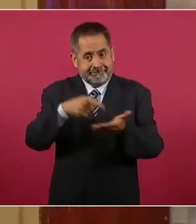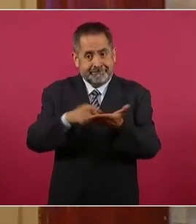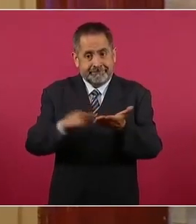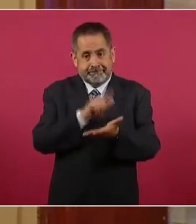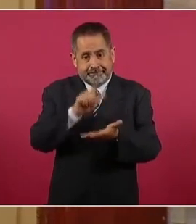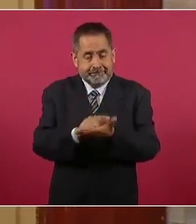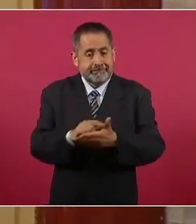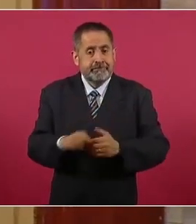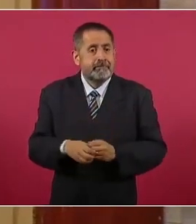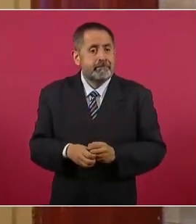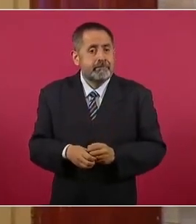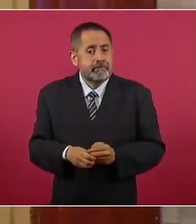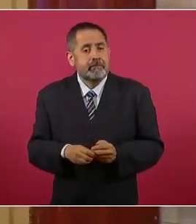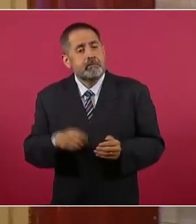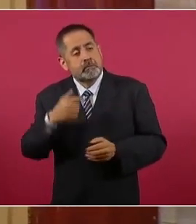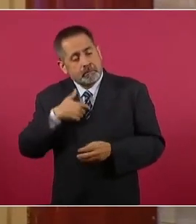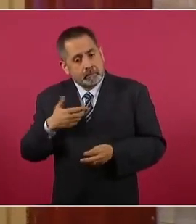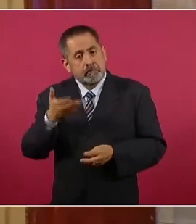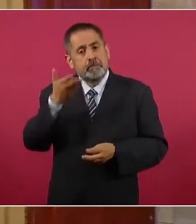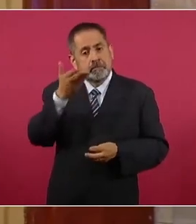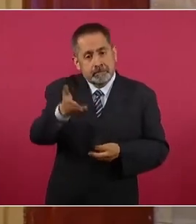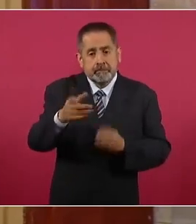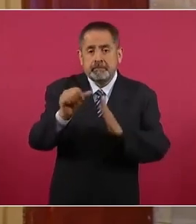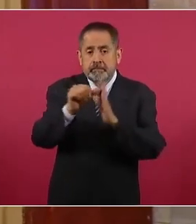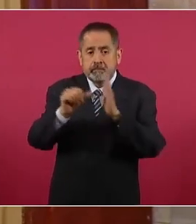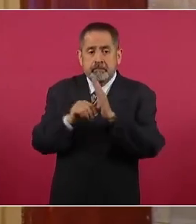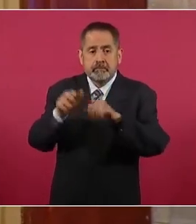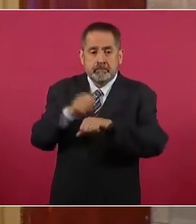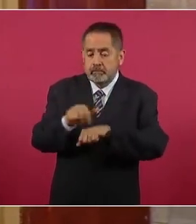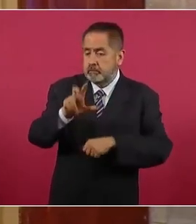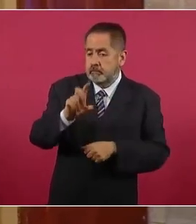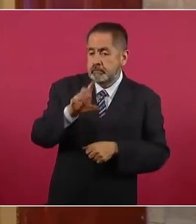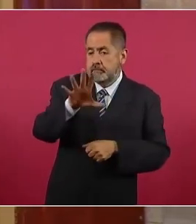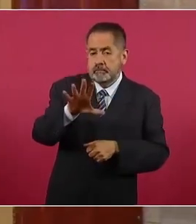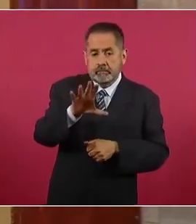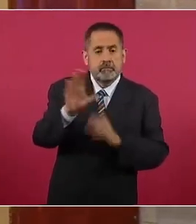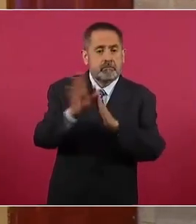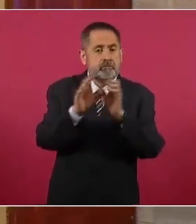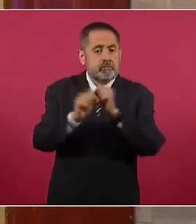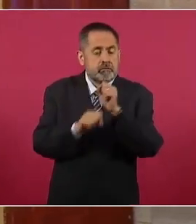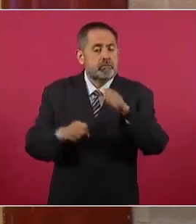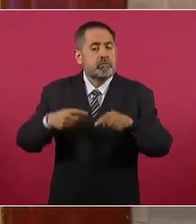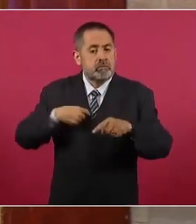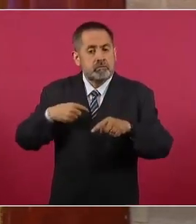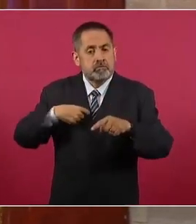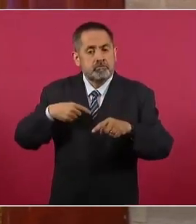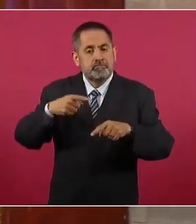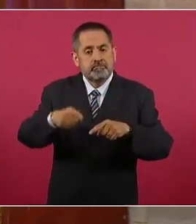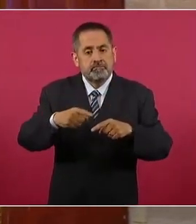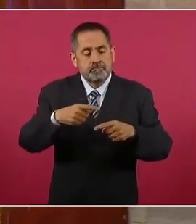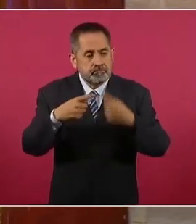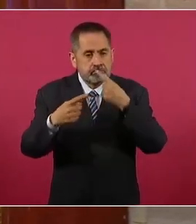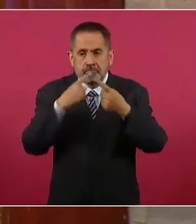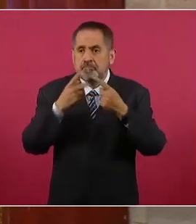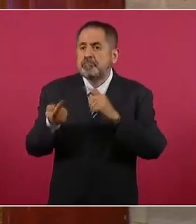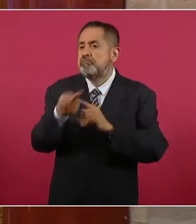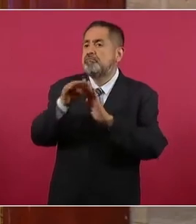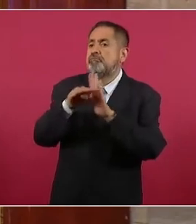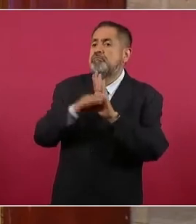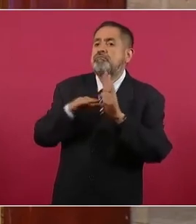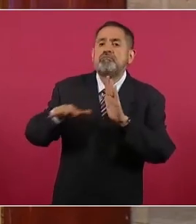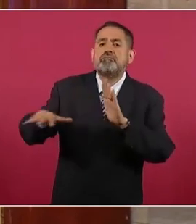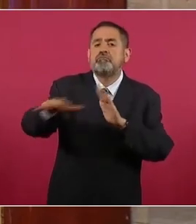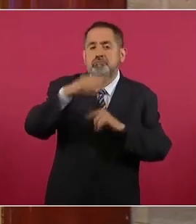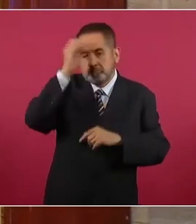solicitamos de conformidad con el artículo 35 de la Constitución una consulta ciudadana para